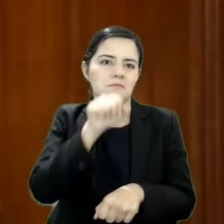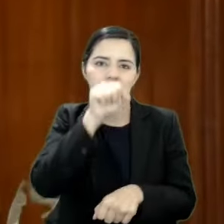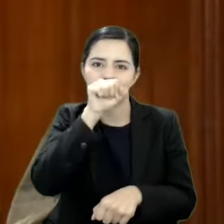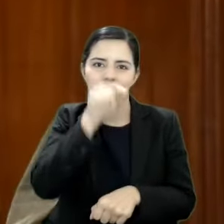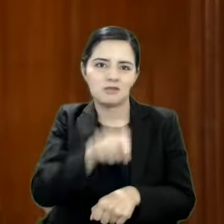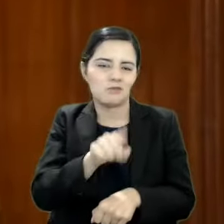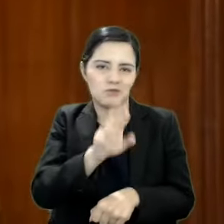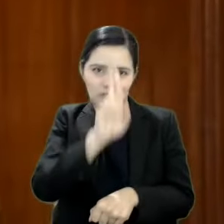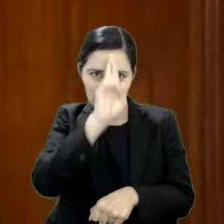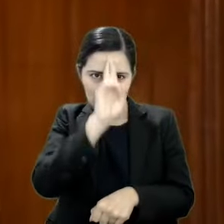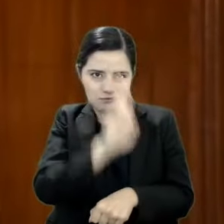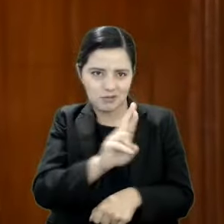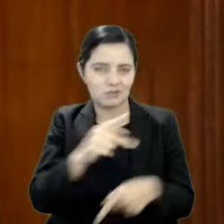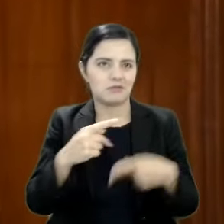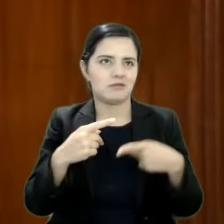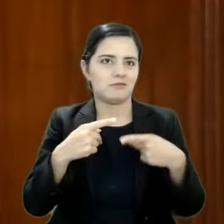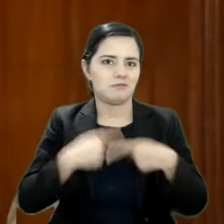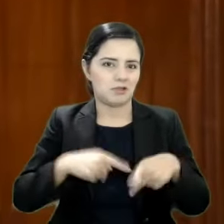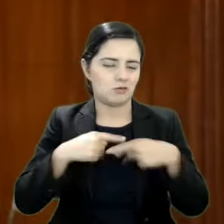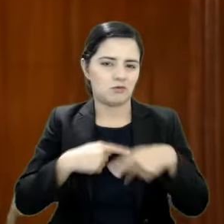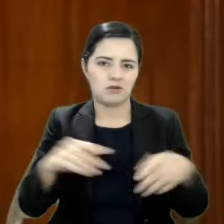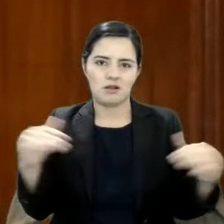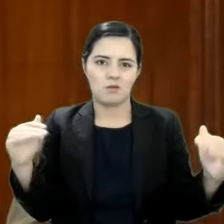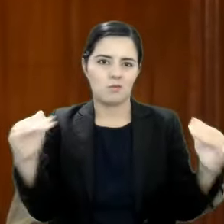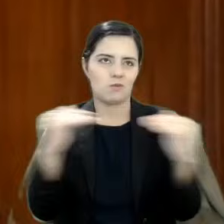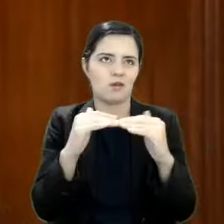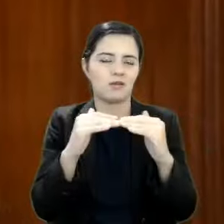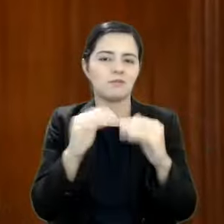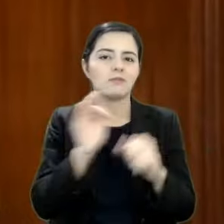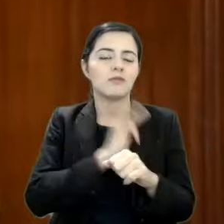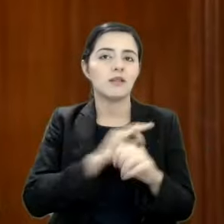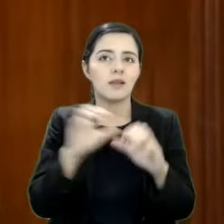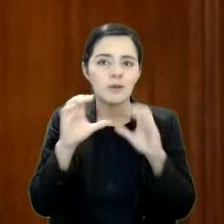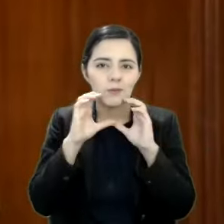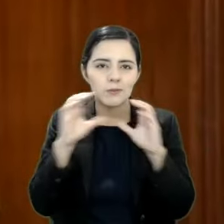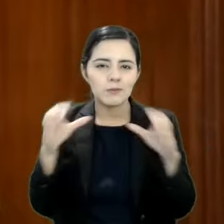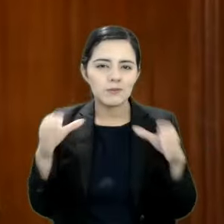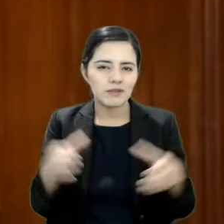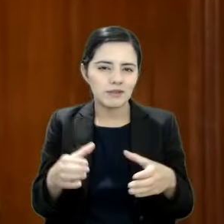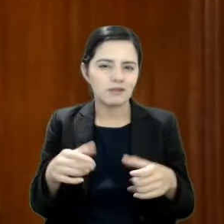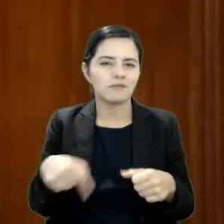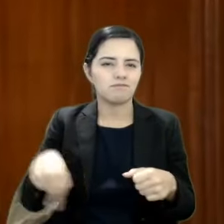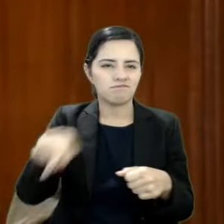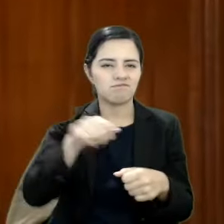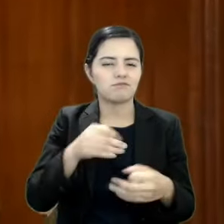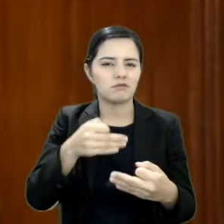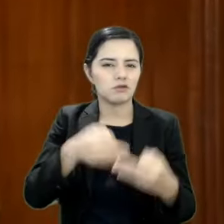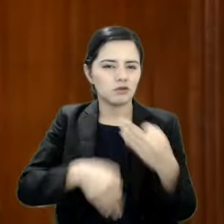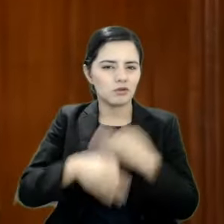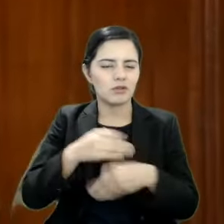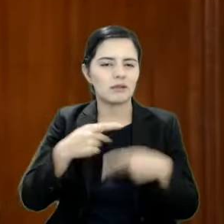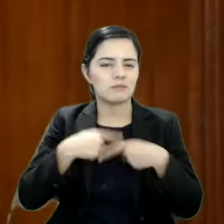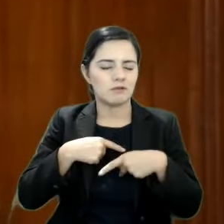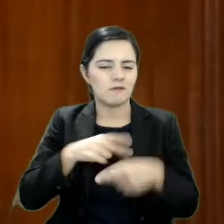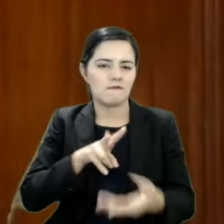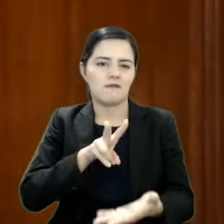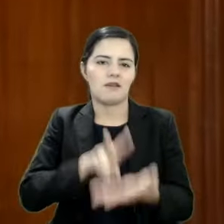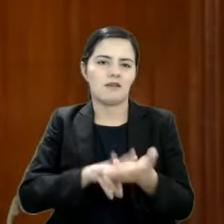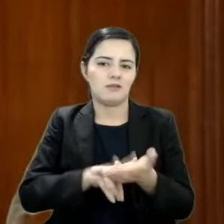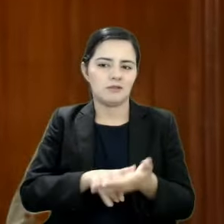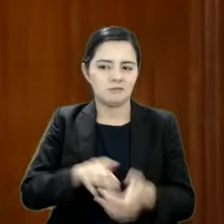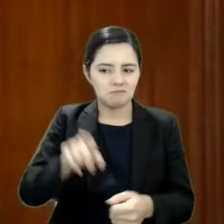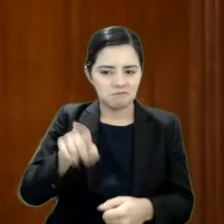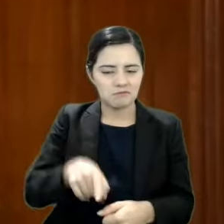entre las personas. Por una comunidad en donde valoremos y respetemos la dignidad,